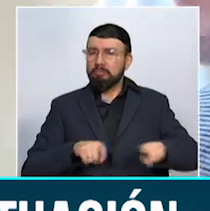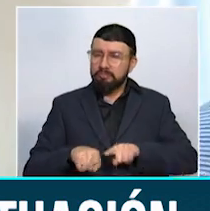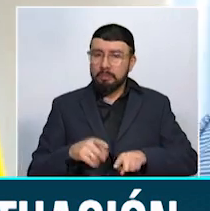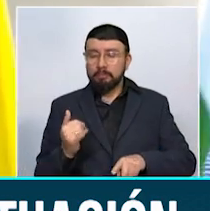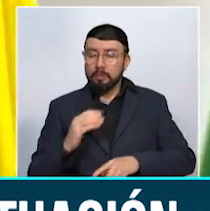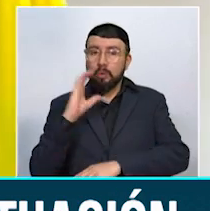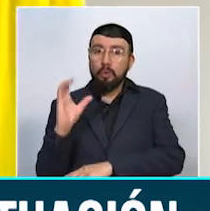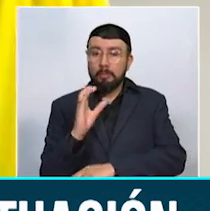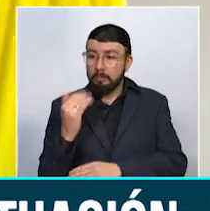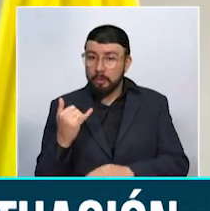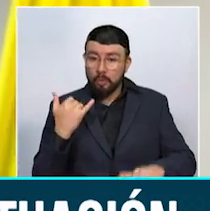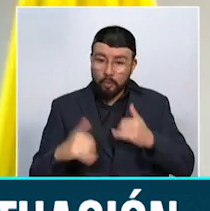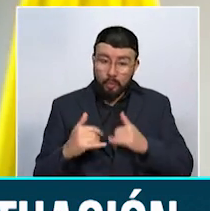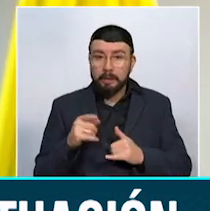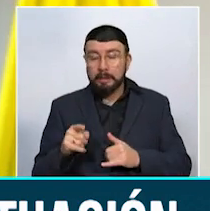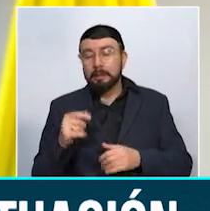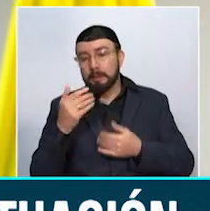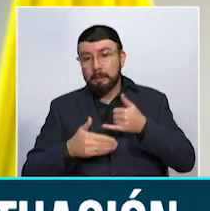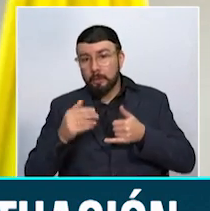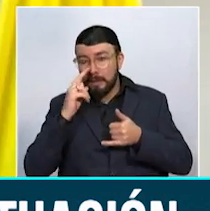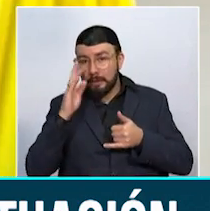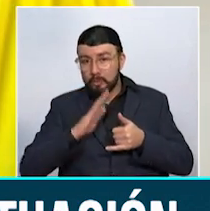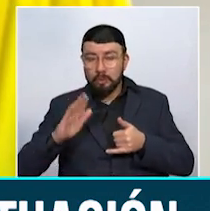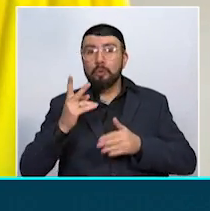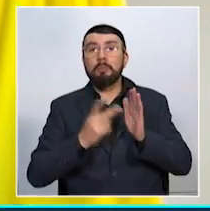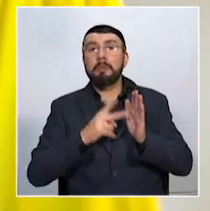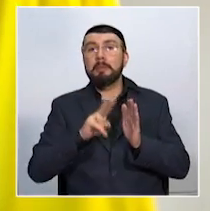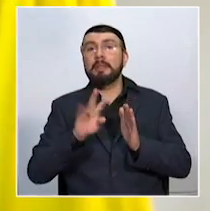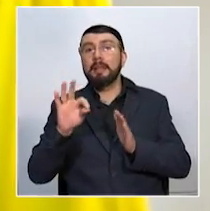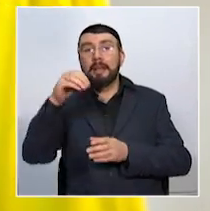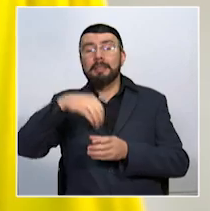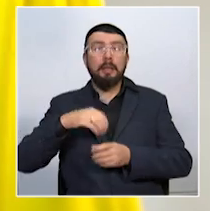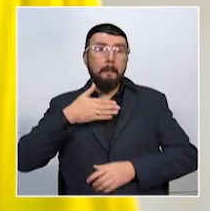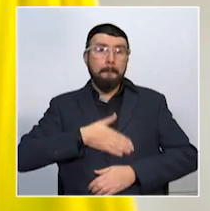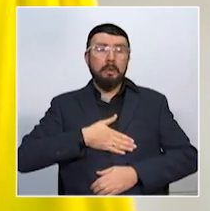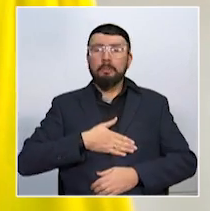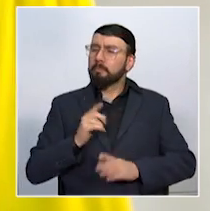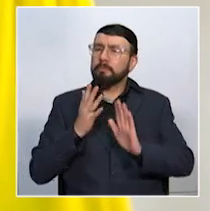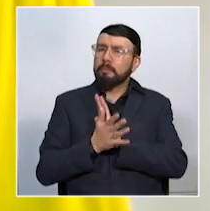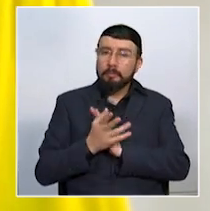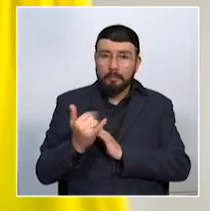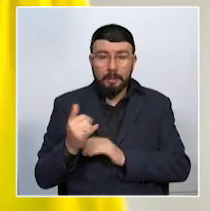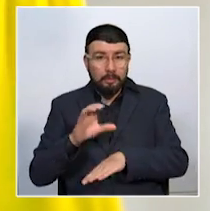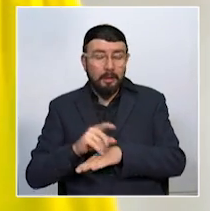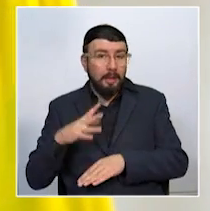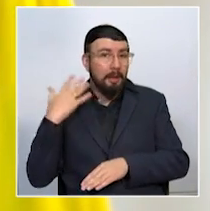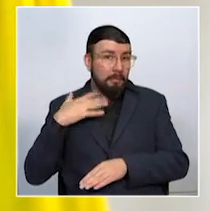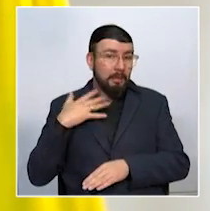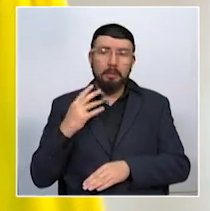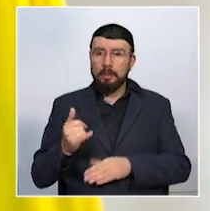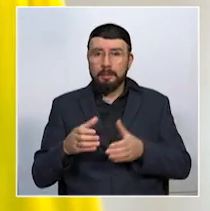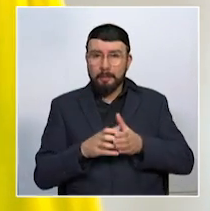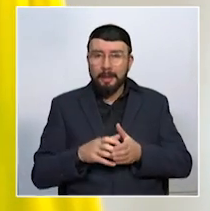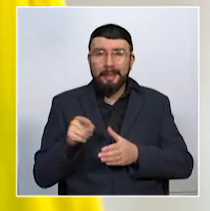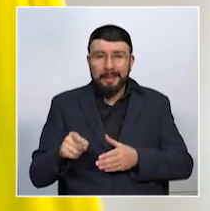para estas justas deportivas nacionales 2023 en Bolívar. Entre todos les contamos que en la ciudad de Armenia, en el departamento del Quindío, hay un grupo de porristas que